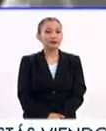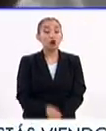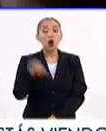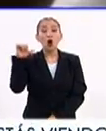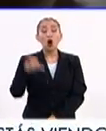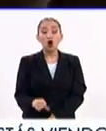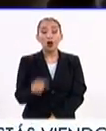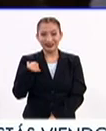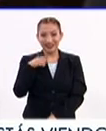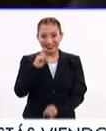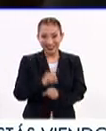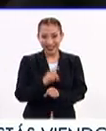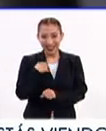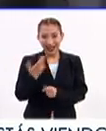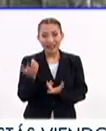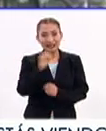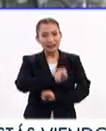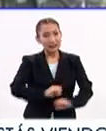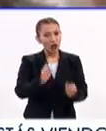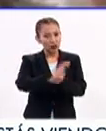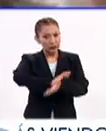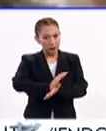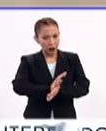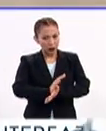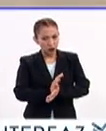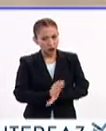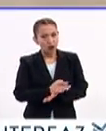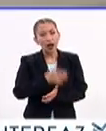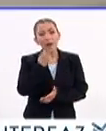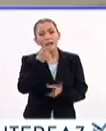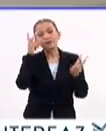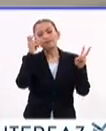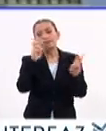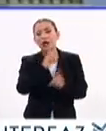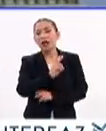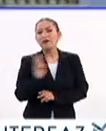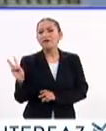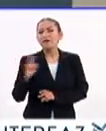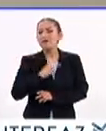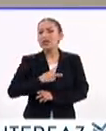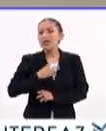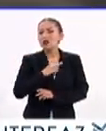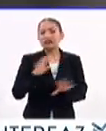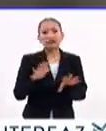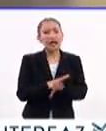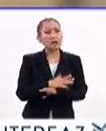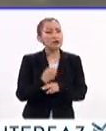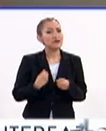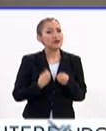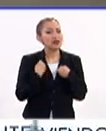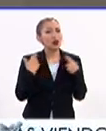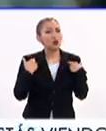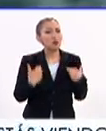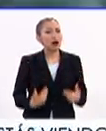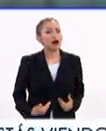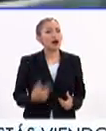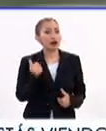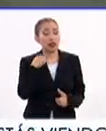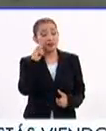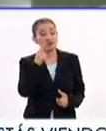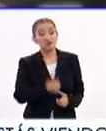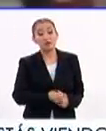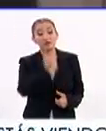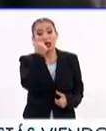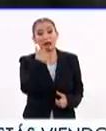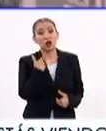Hoy, en el marco del Día de la Cero Discriminación, hablaremos de un virus que ha cambiado la historia de la humanidad y que ha sido de